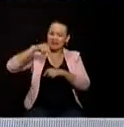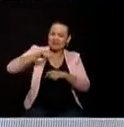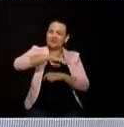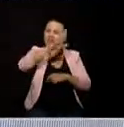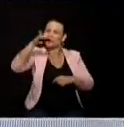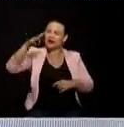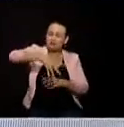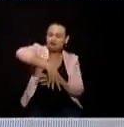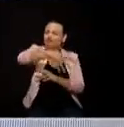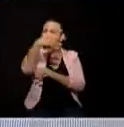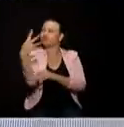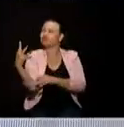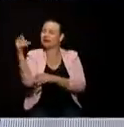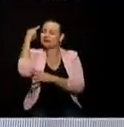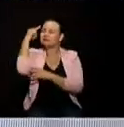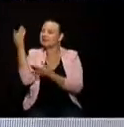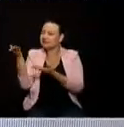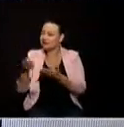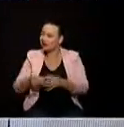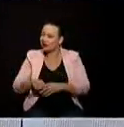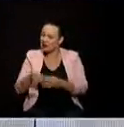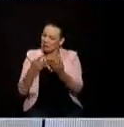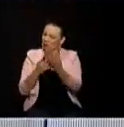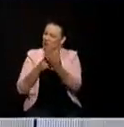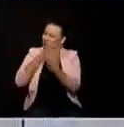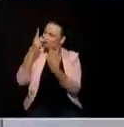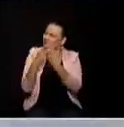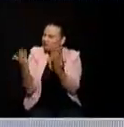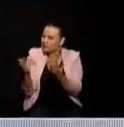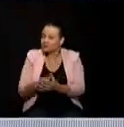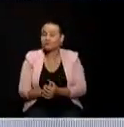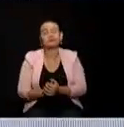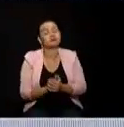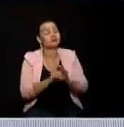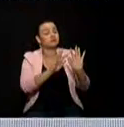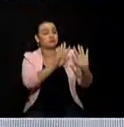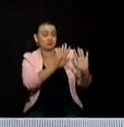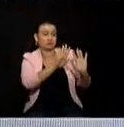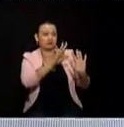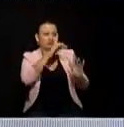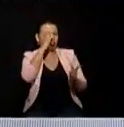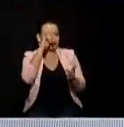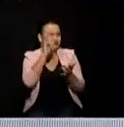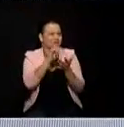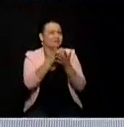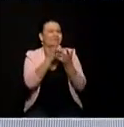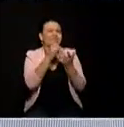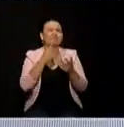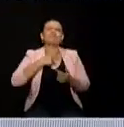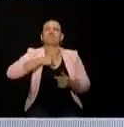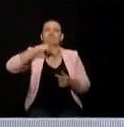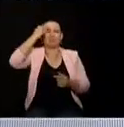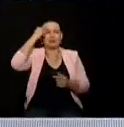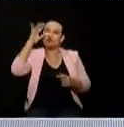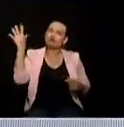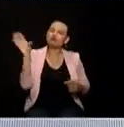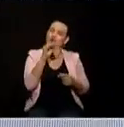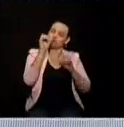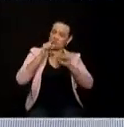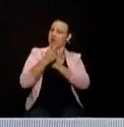mire juan esteban yo creo en la libertad el respeto y la igualdad